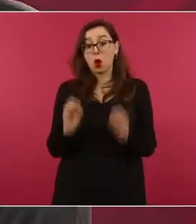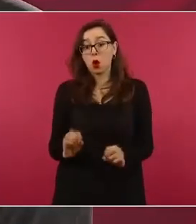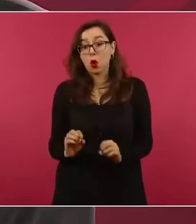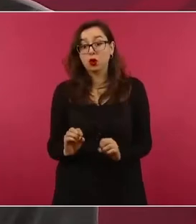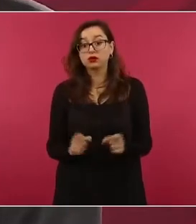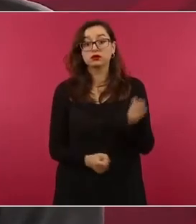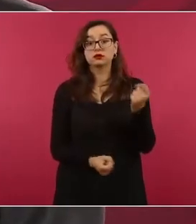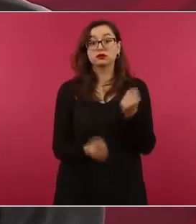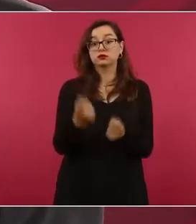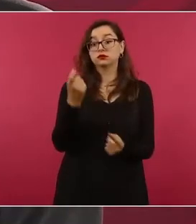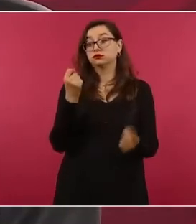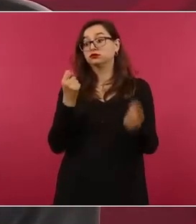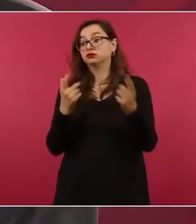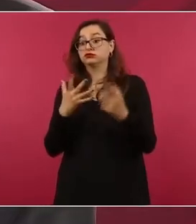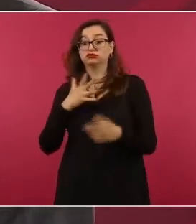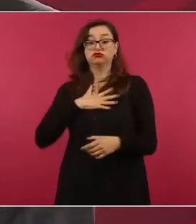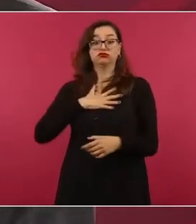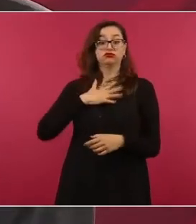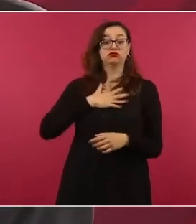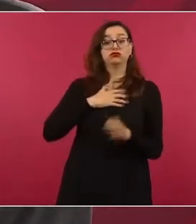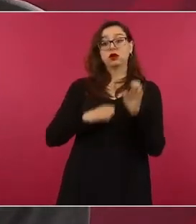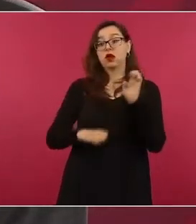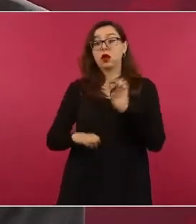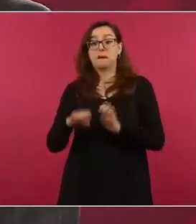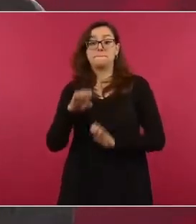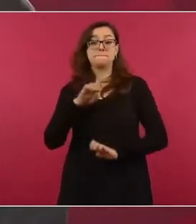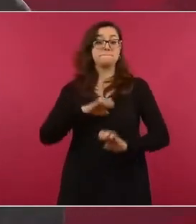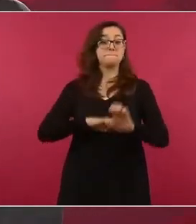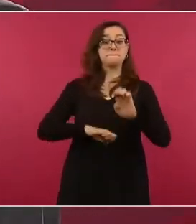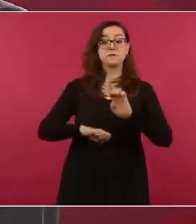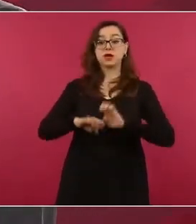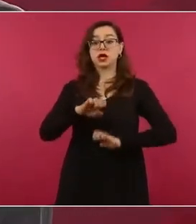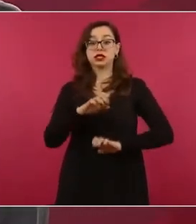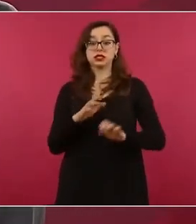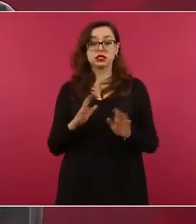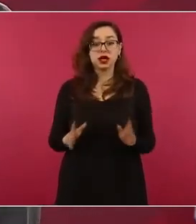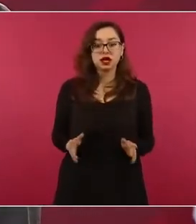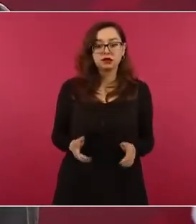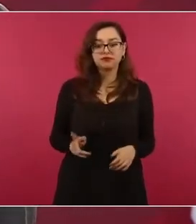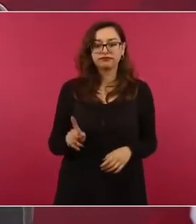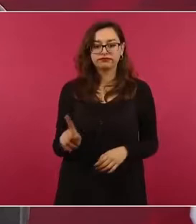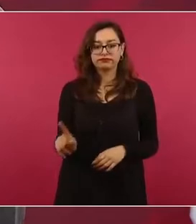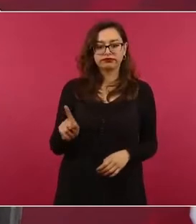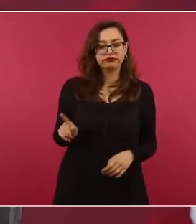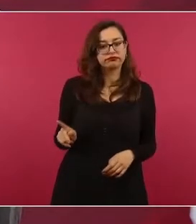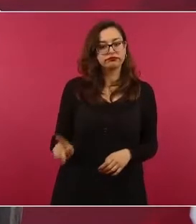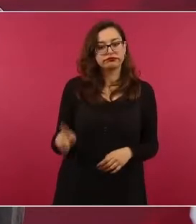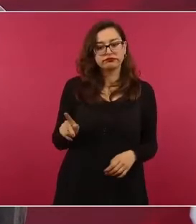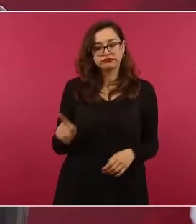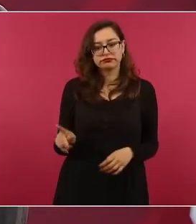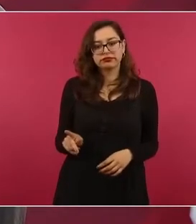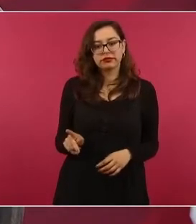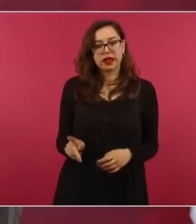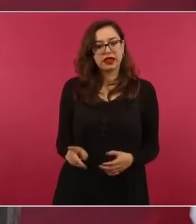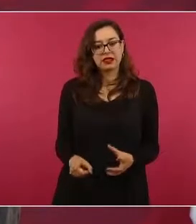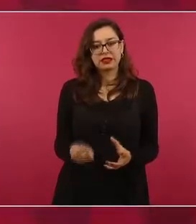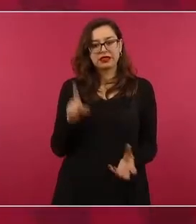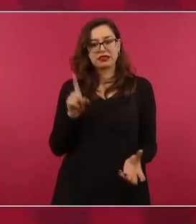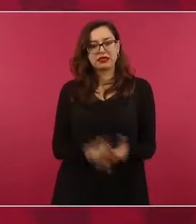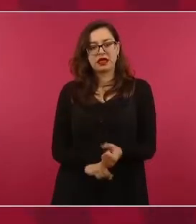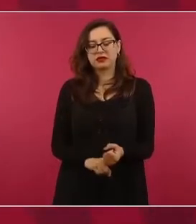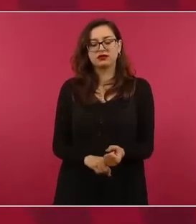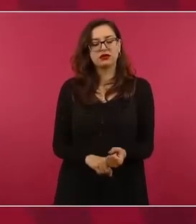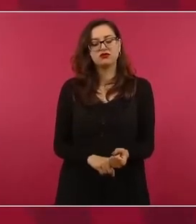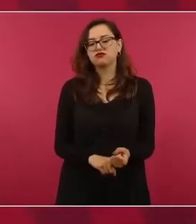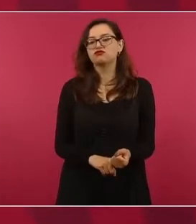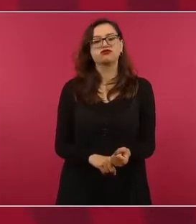y es un vulgar